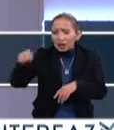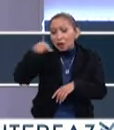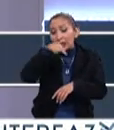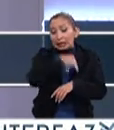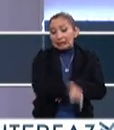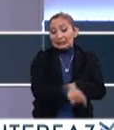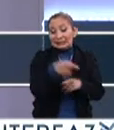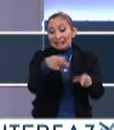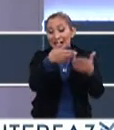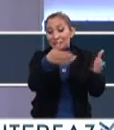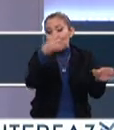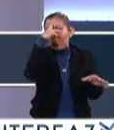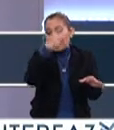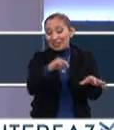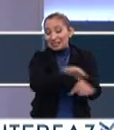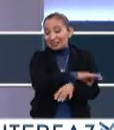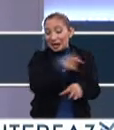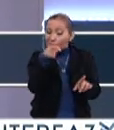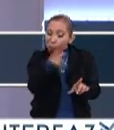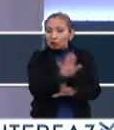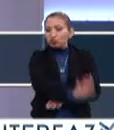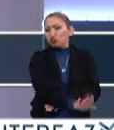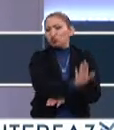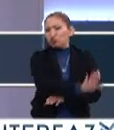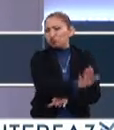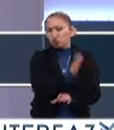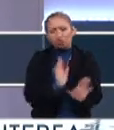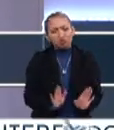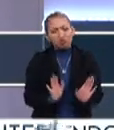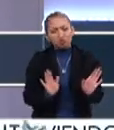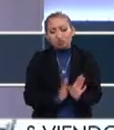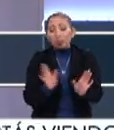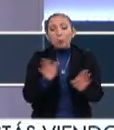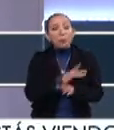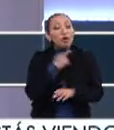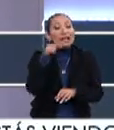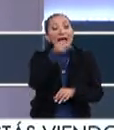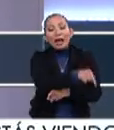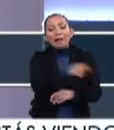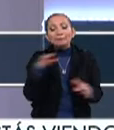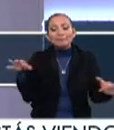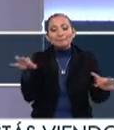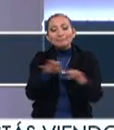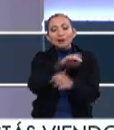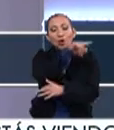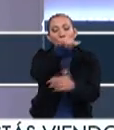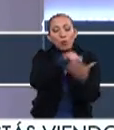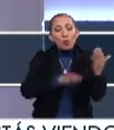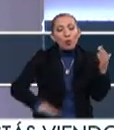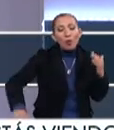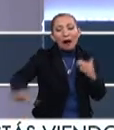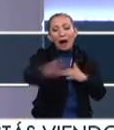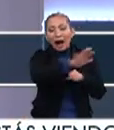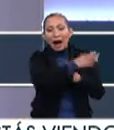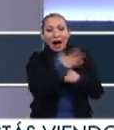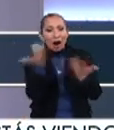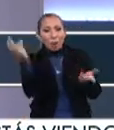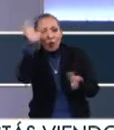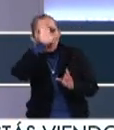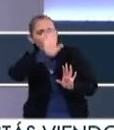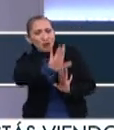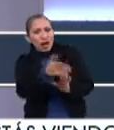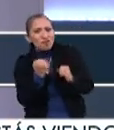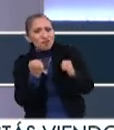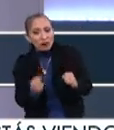yo creo que el Abierto Mexicano de Diseño tiene una identidad propia por convivir justamente en un espacio tan cultural,